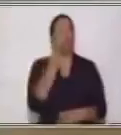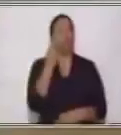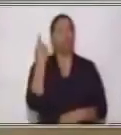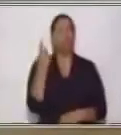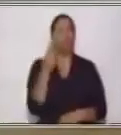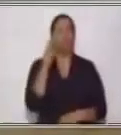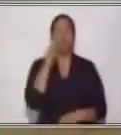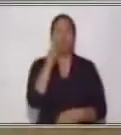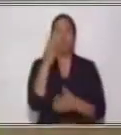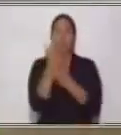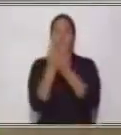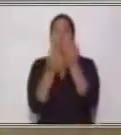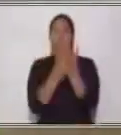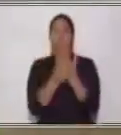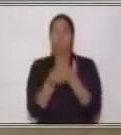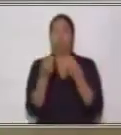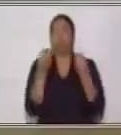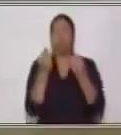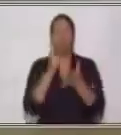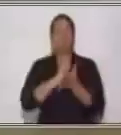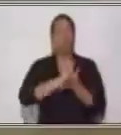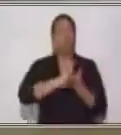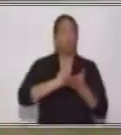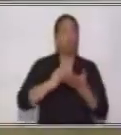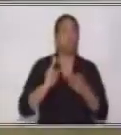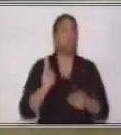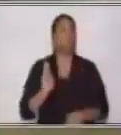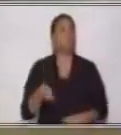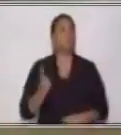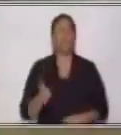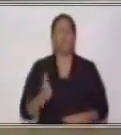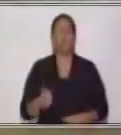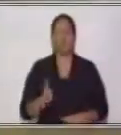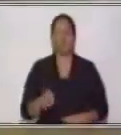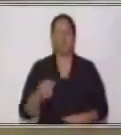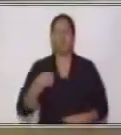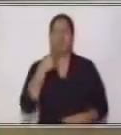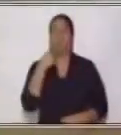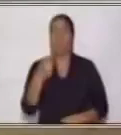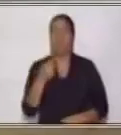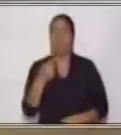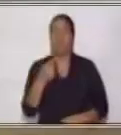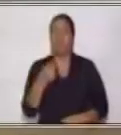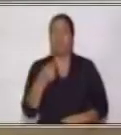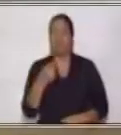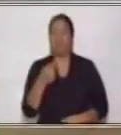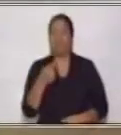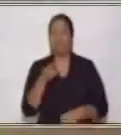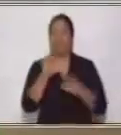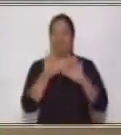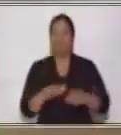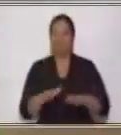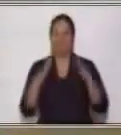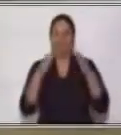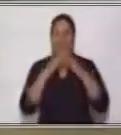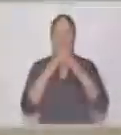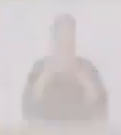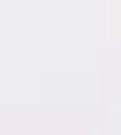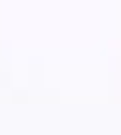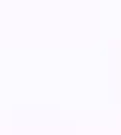Tus manos deben estar muy limpias siempre. Y como siempre te digo, quédate en casa.